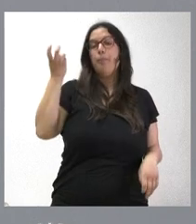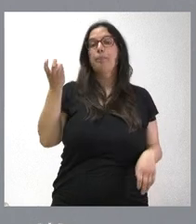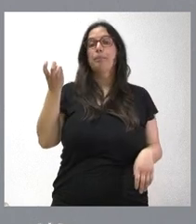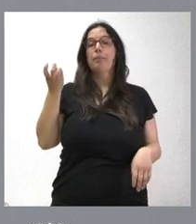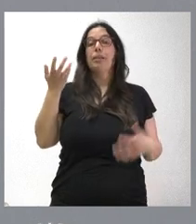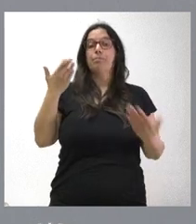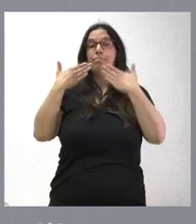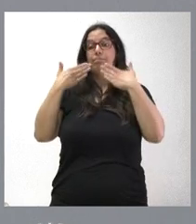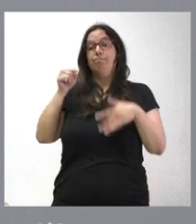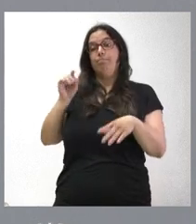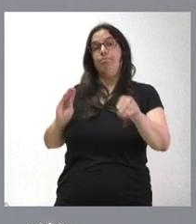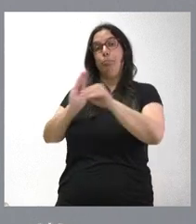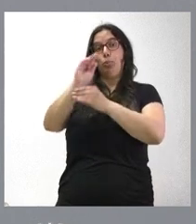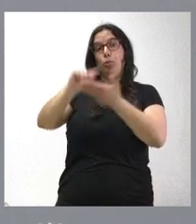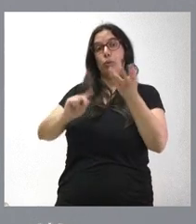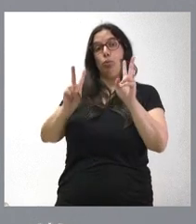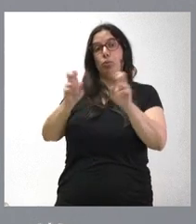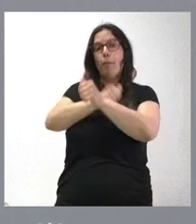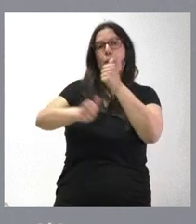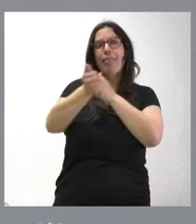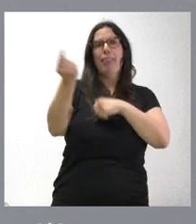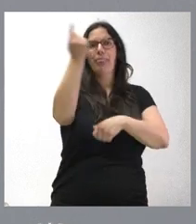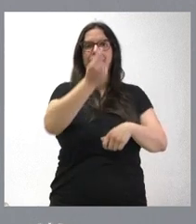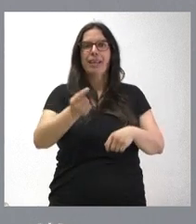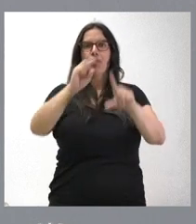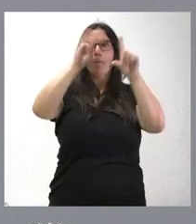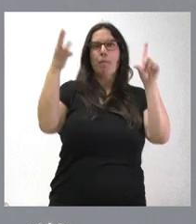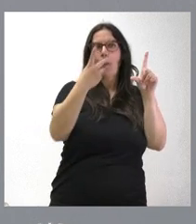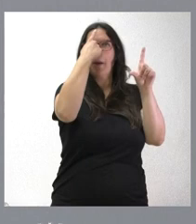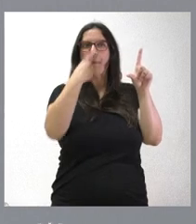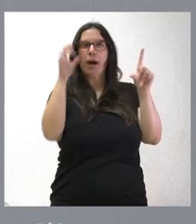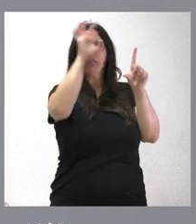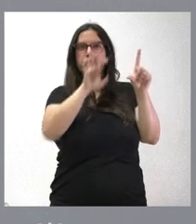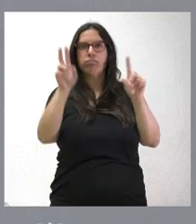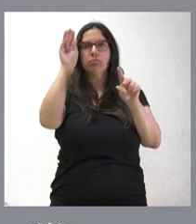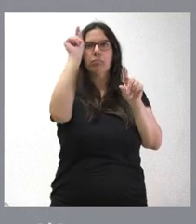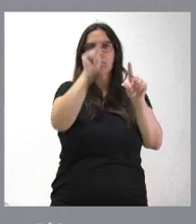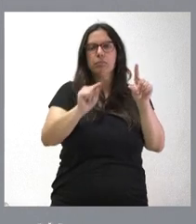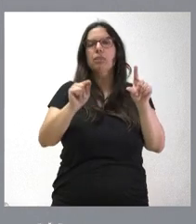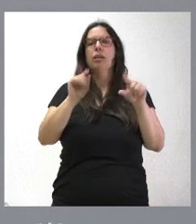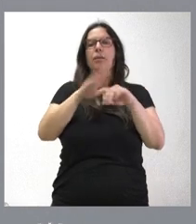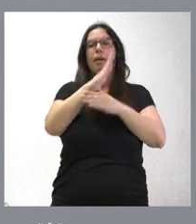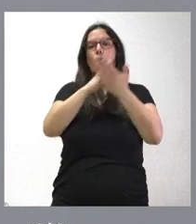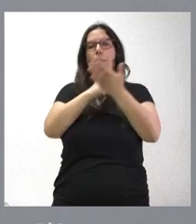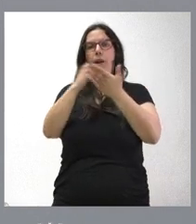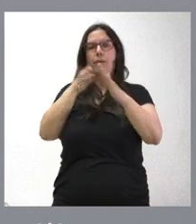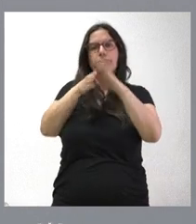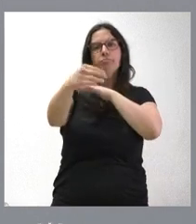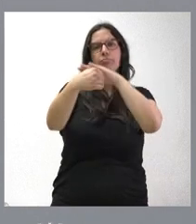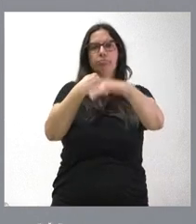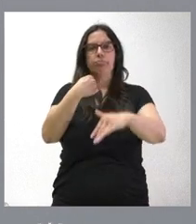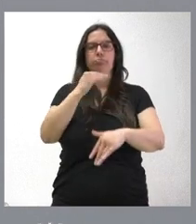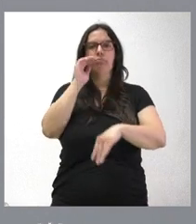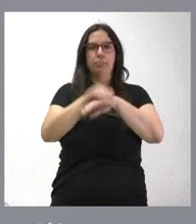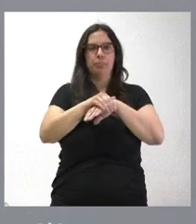este nuevo contrato se priorizará el diseño de los portales web y el cumplimiento de los parámetros de accesibilidad a los mismos.